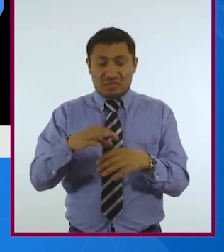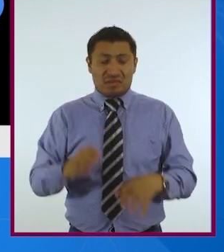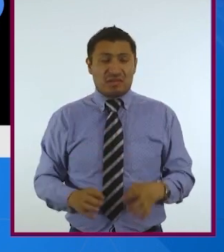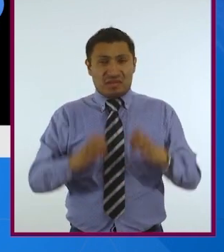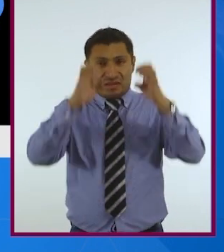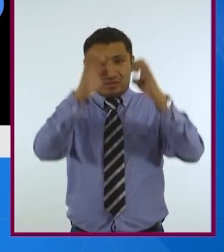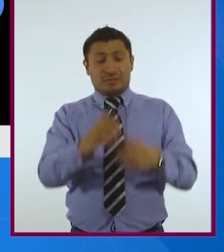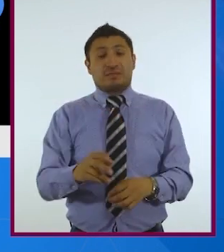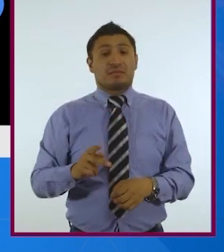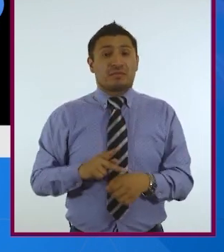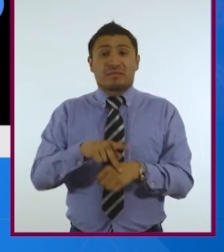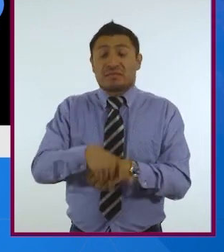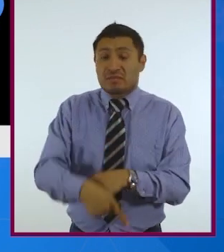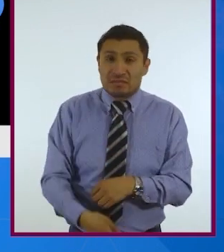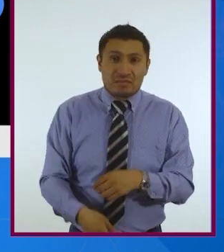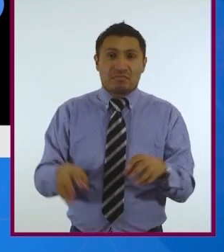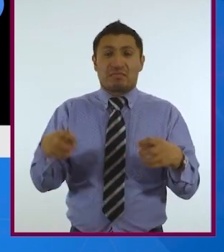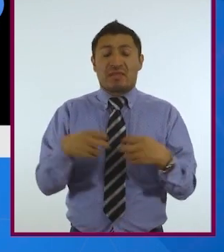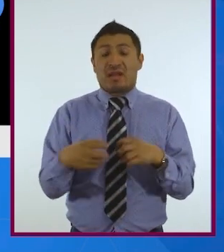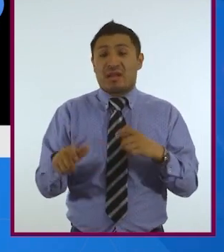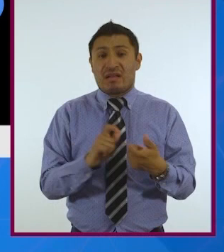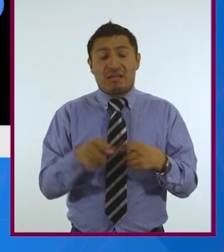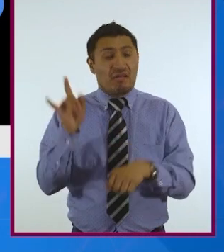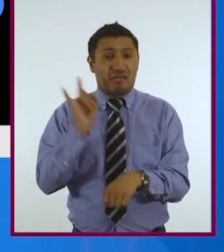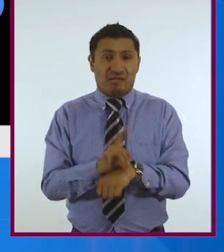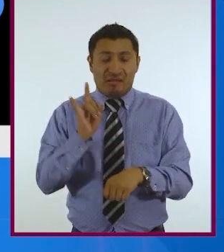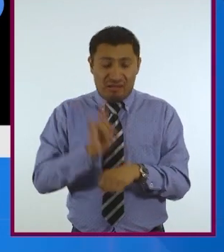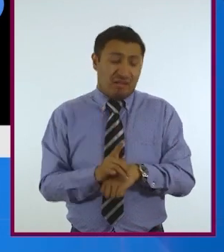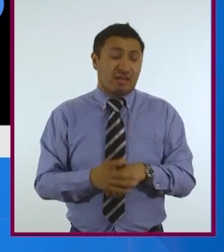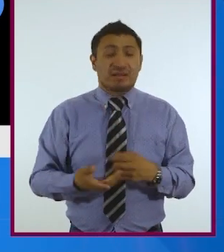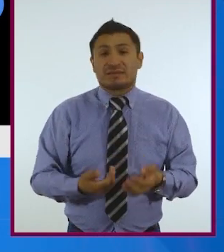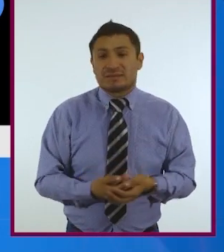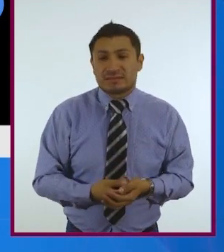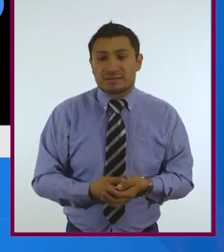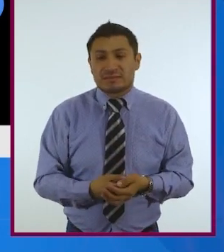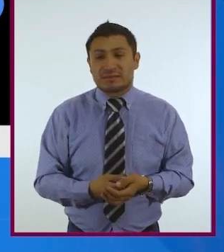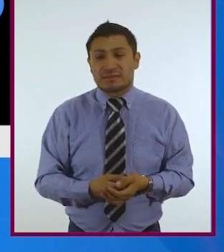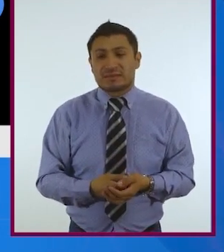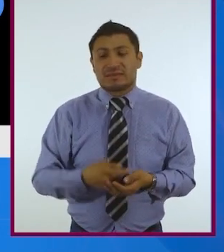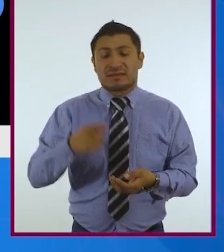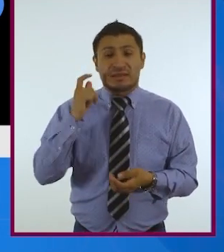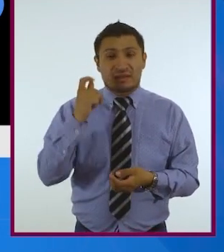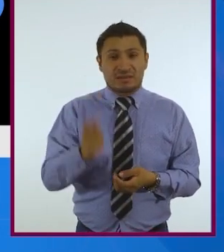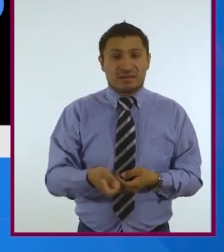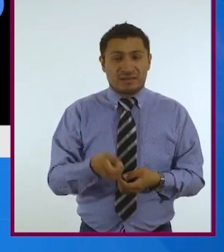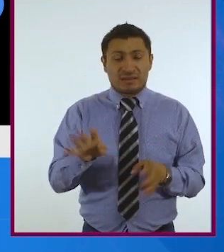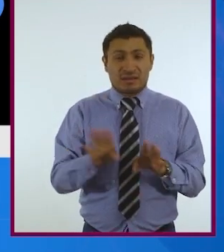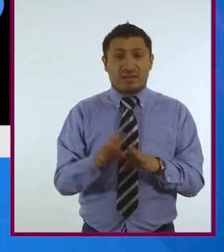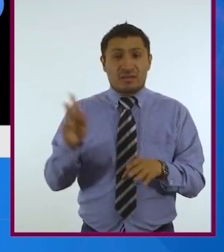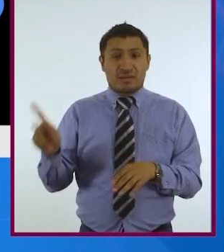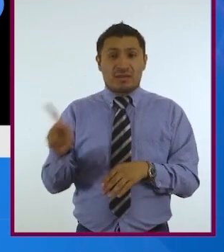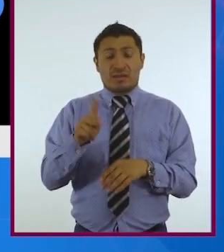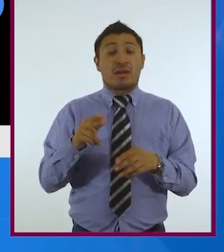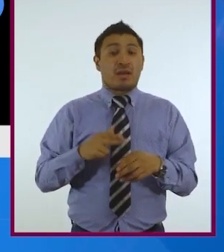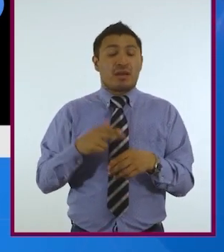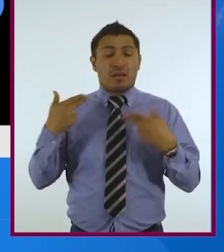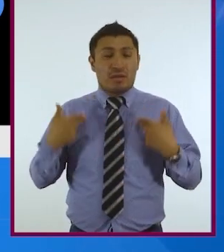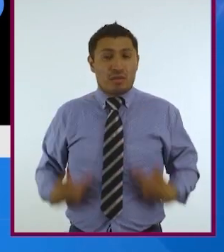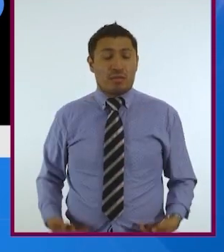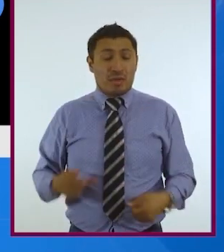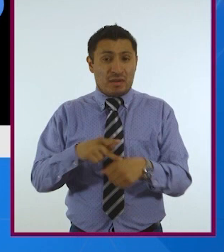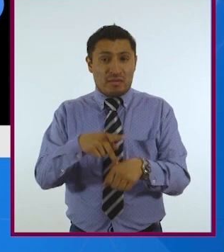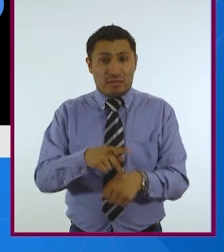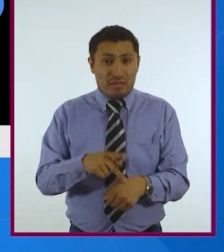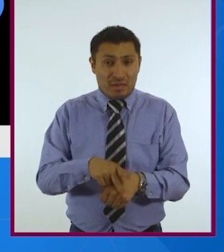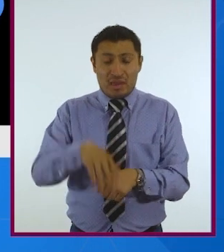piel sintética, o sea, piel de plástico, que su parecido con la piel humana es